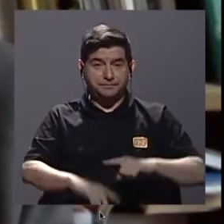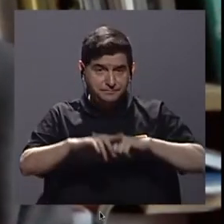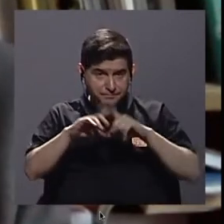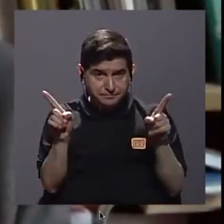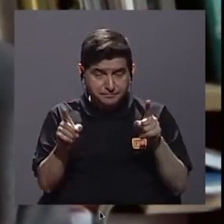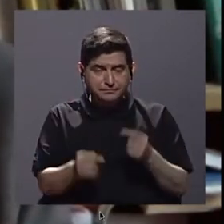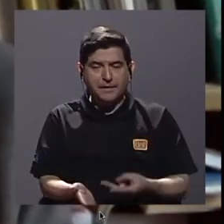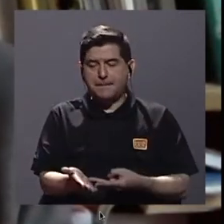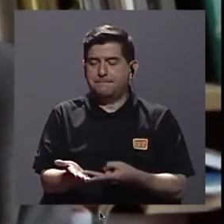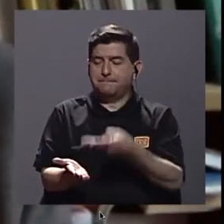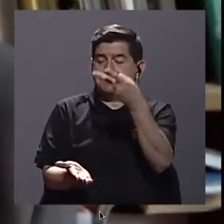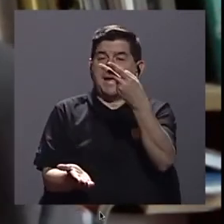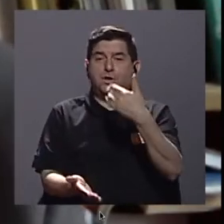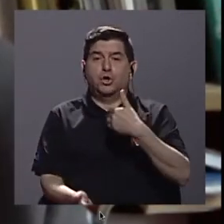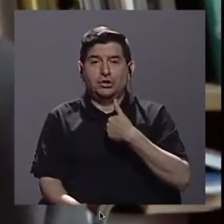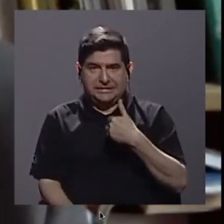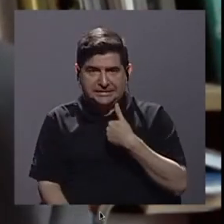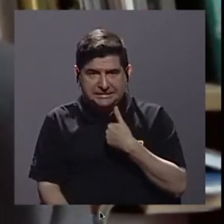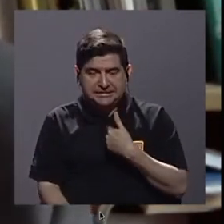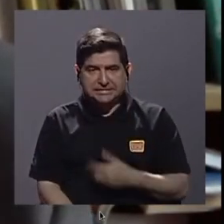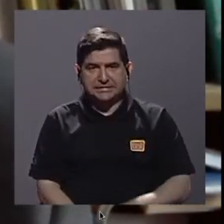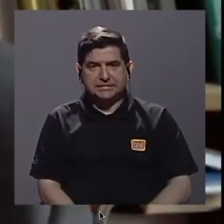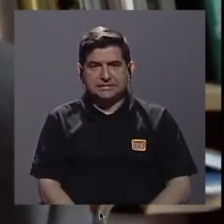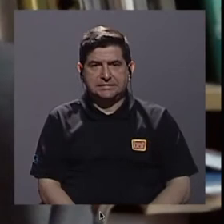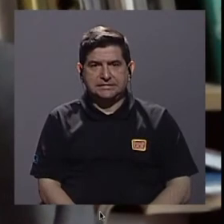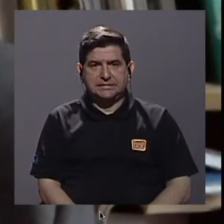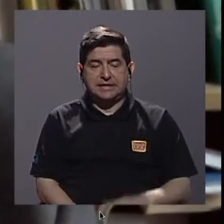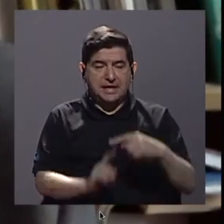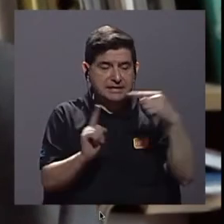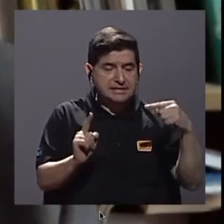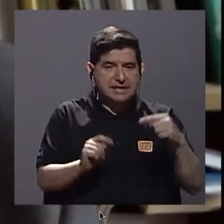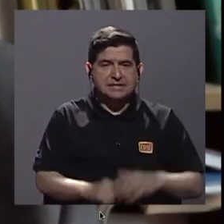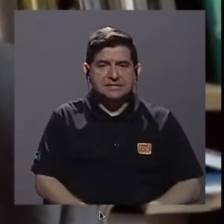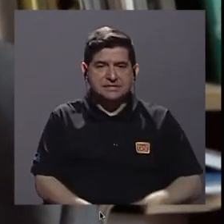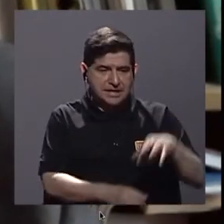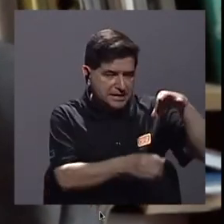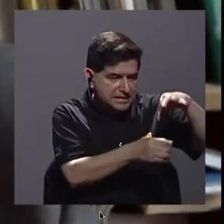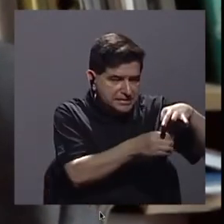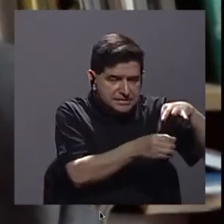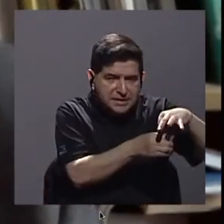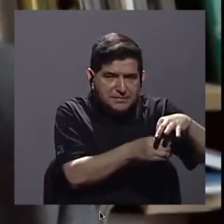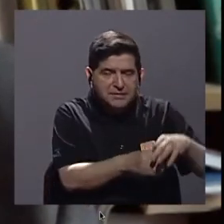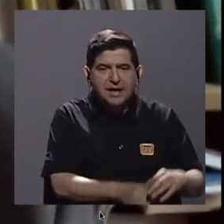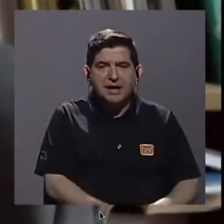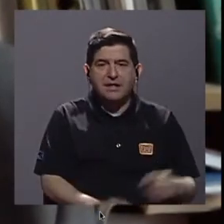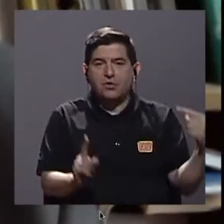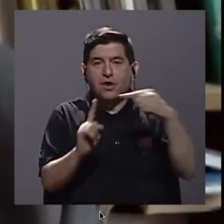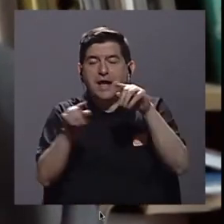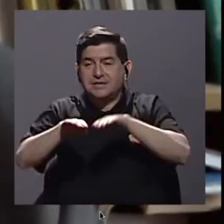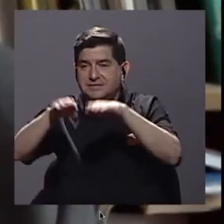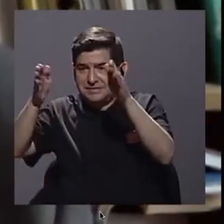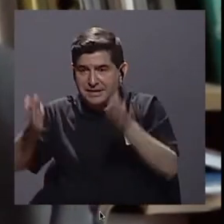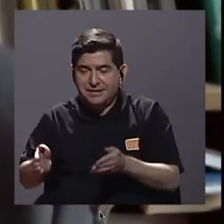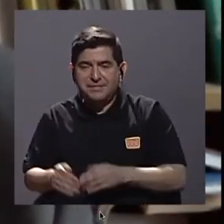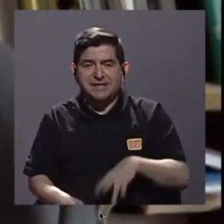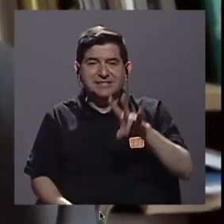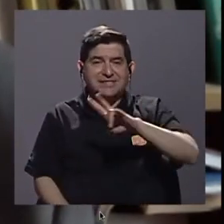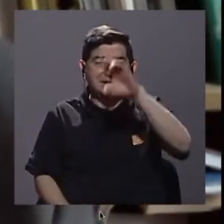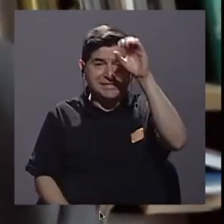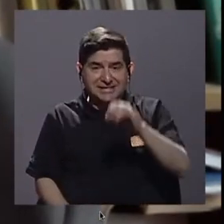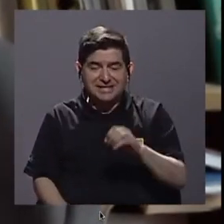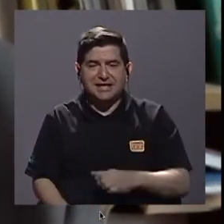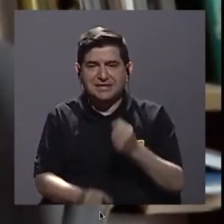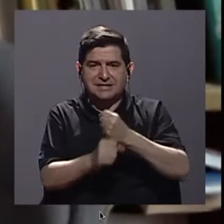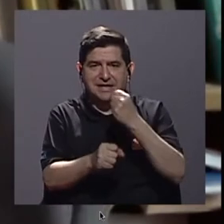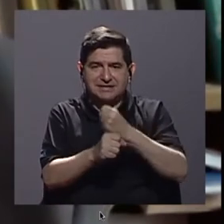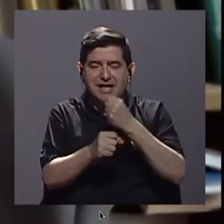el valor, digamos, desde el campo a la mesa de ese producto, el 70% es el